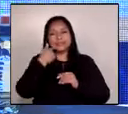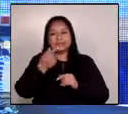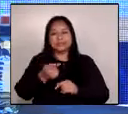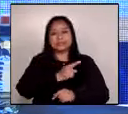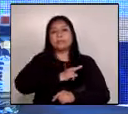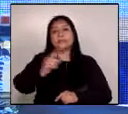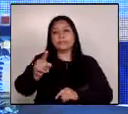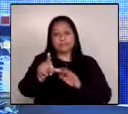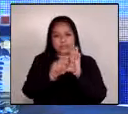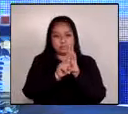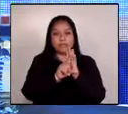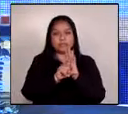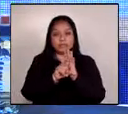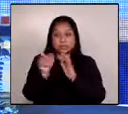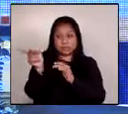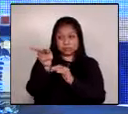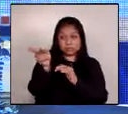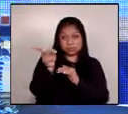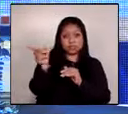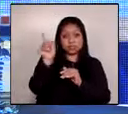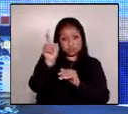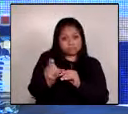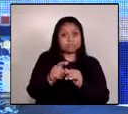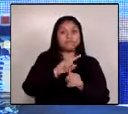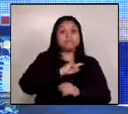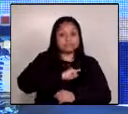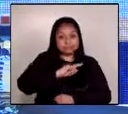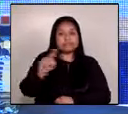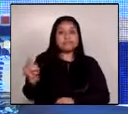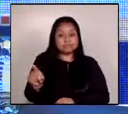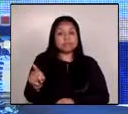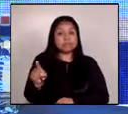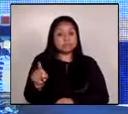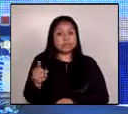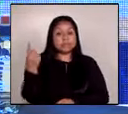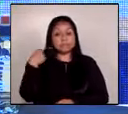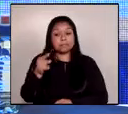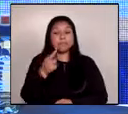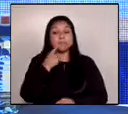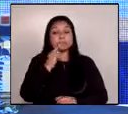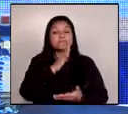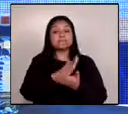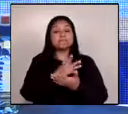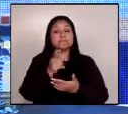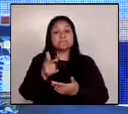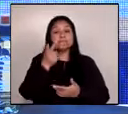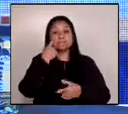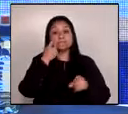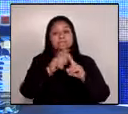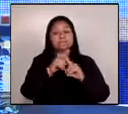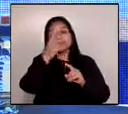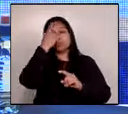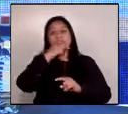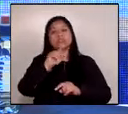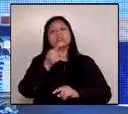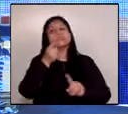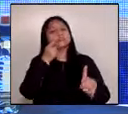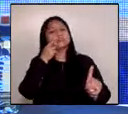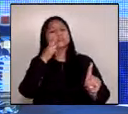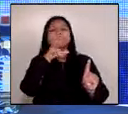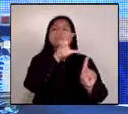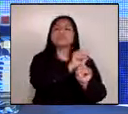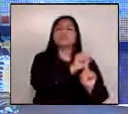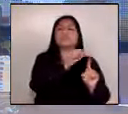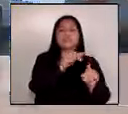constitucional que ellos deben de cumplir para poder llegar a las consecuencias de estos hechos hay una segunda